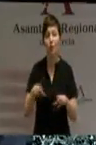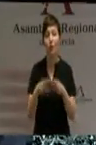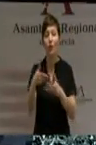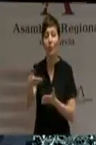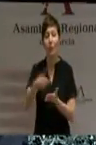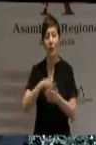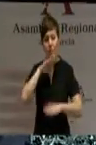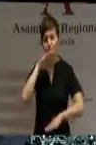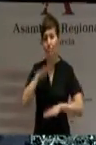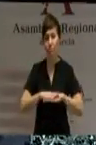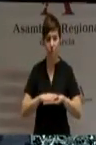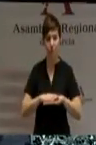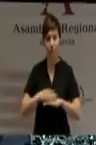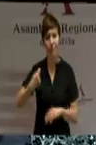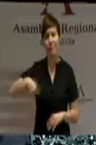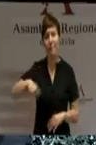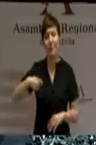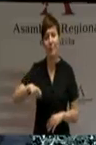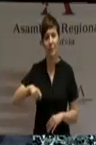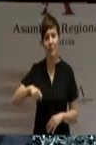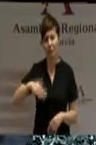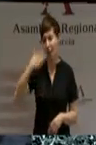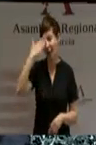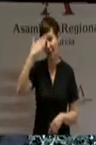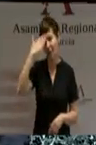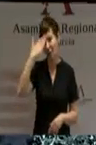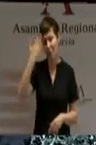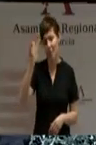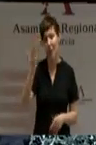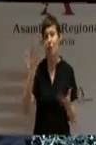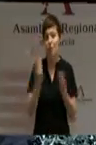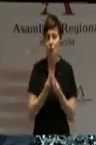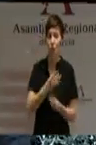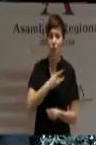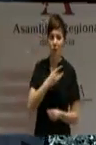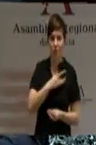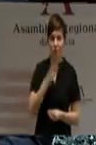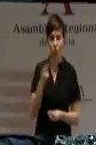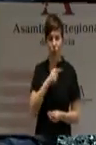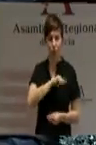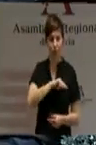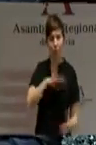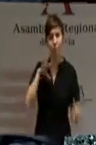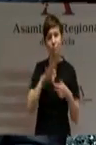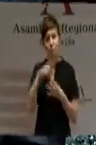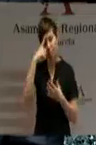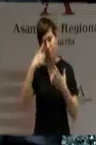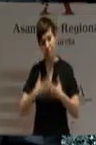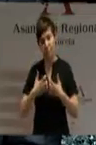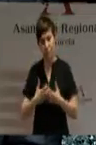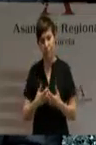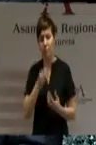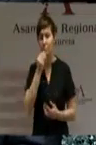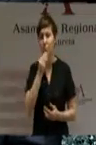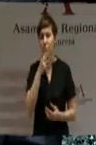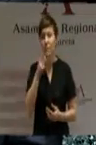Ha sido un presidente que ha gobernado con cabeza y con corazón. Y ha logrado por todo ello el reconocimiento de los ciudadanos